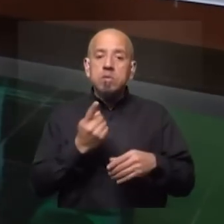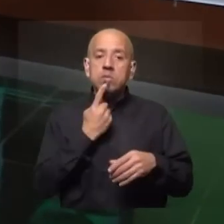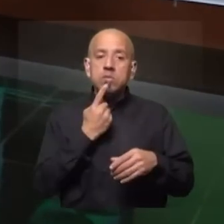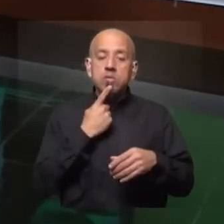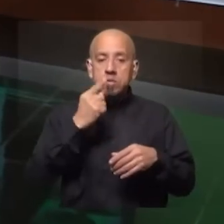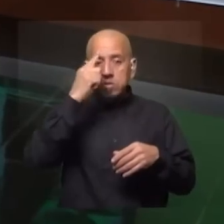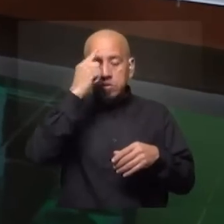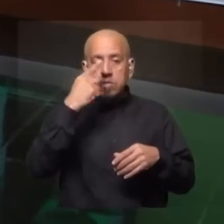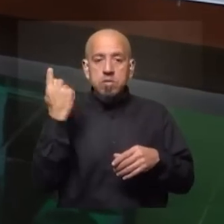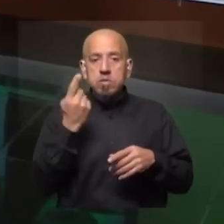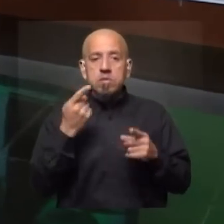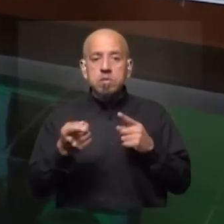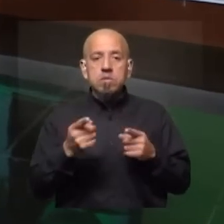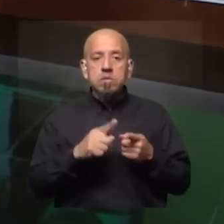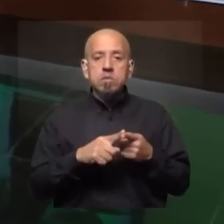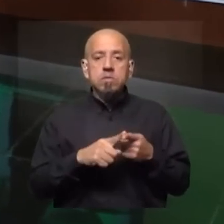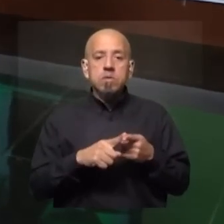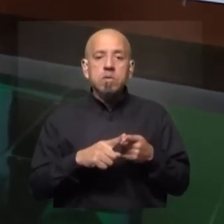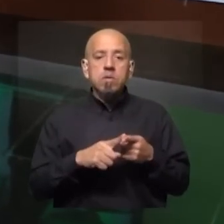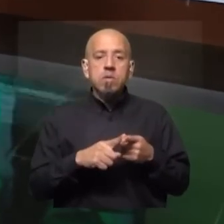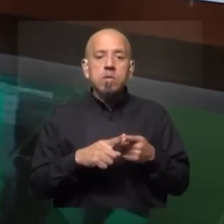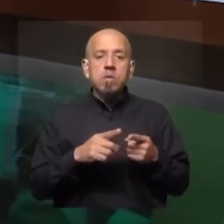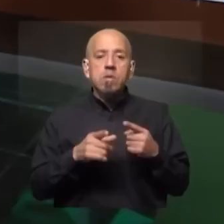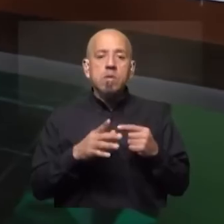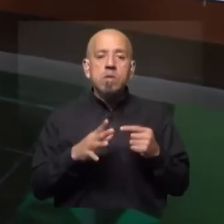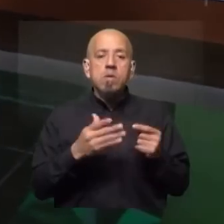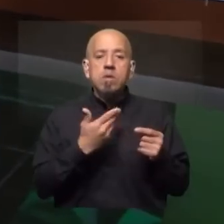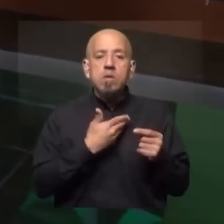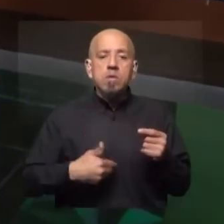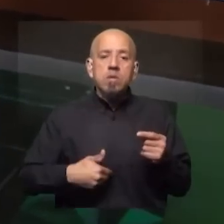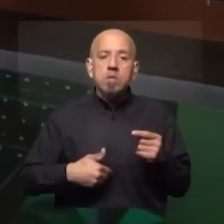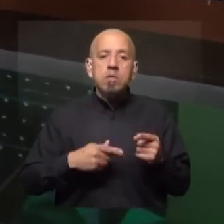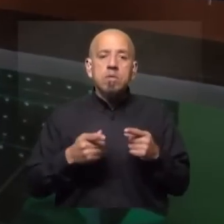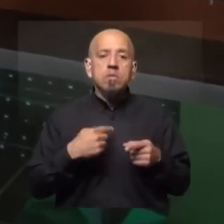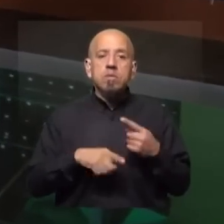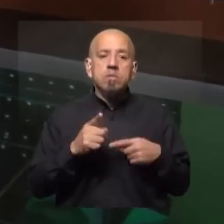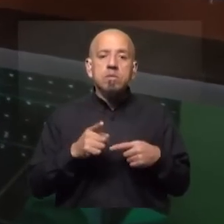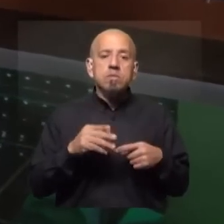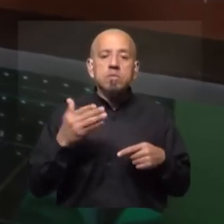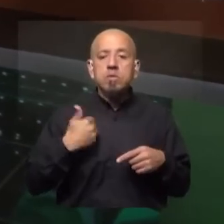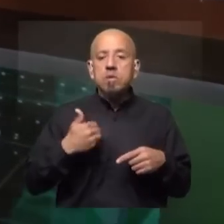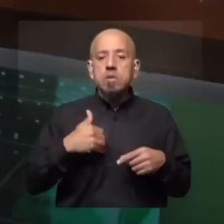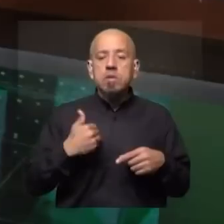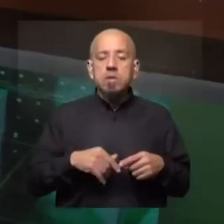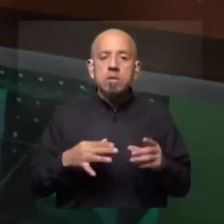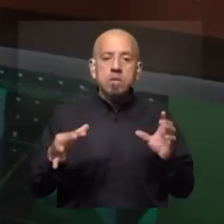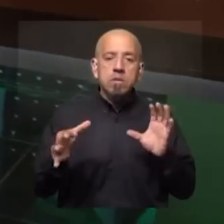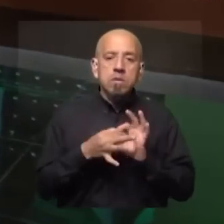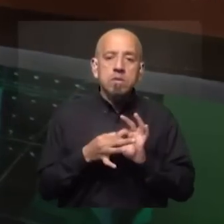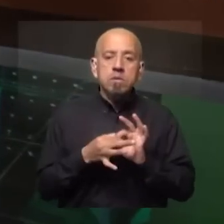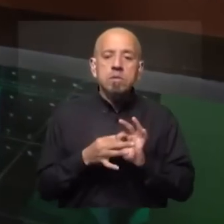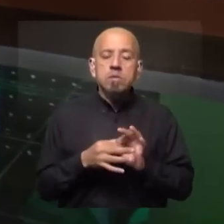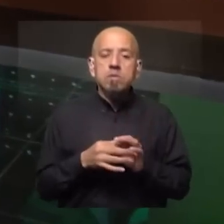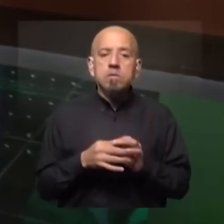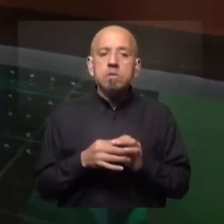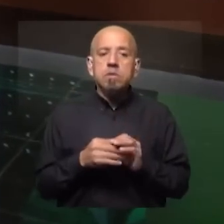depende muchísimo de la concepción que tiene el gobierno de turno. Pero Argentina está muy atada a la región y yo